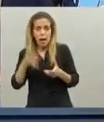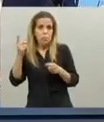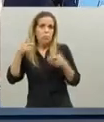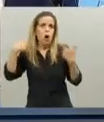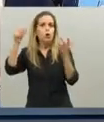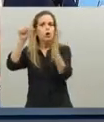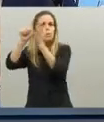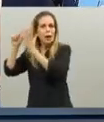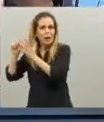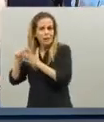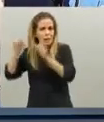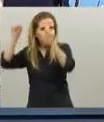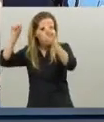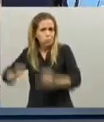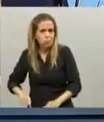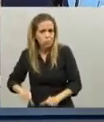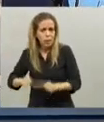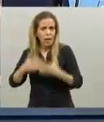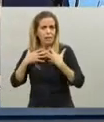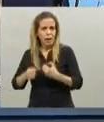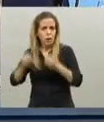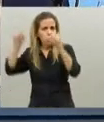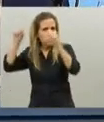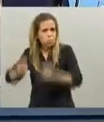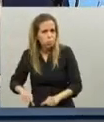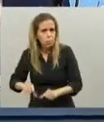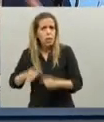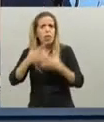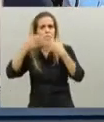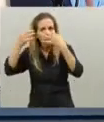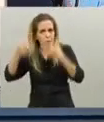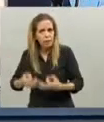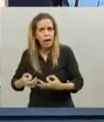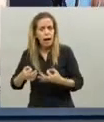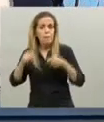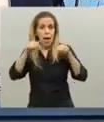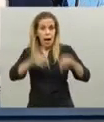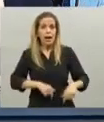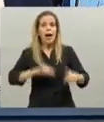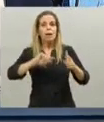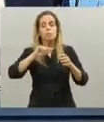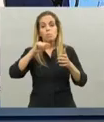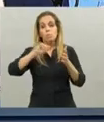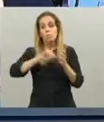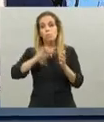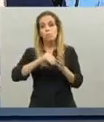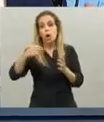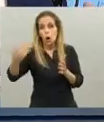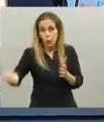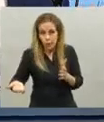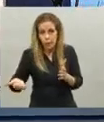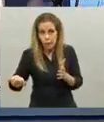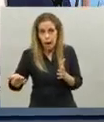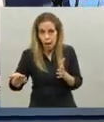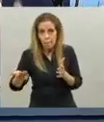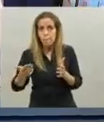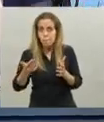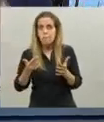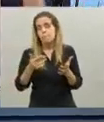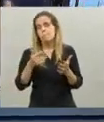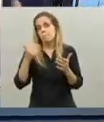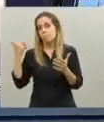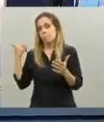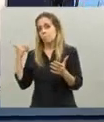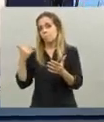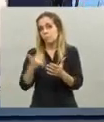ricos del mundo más desarrollados del mundo no dieron abasto y la provincia de Buenos Aires viene de un deterioro